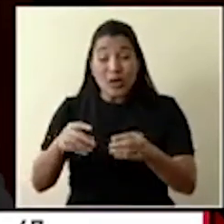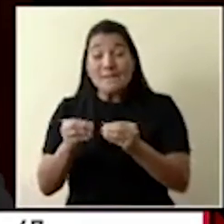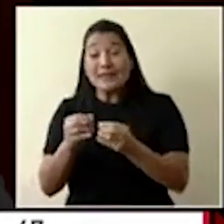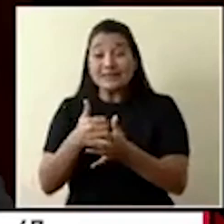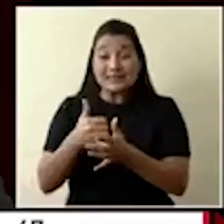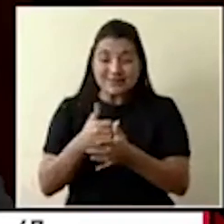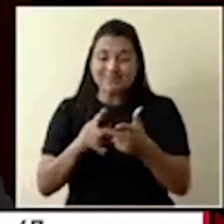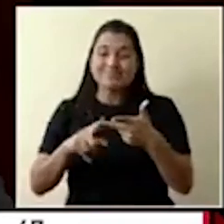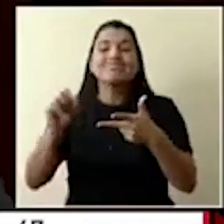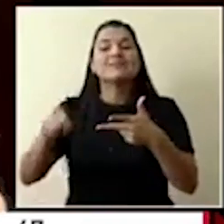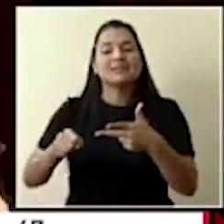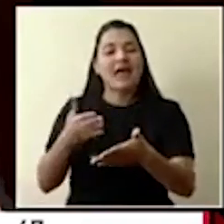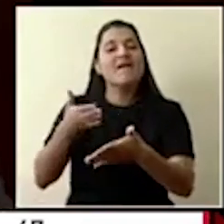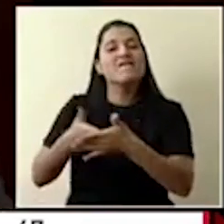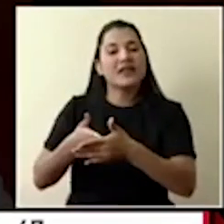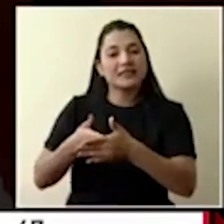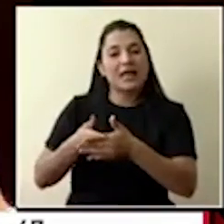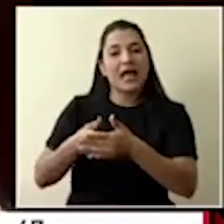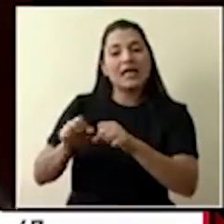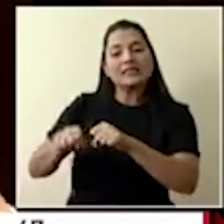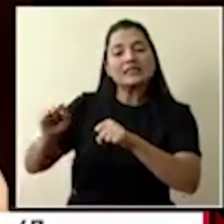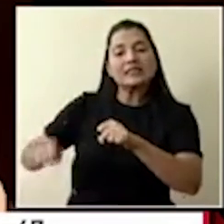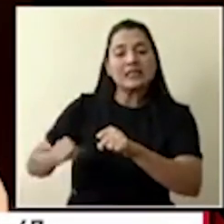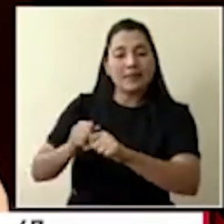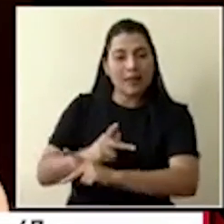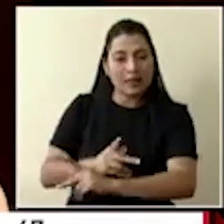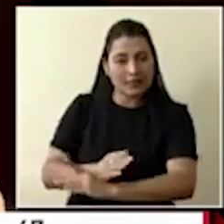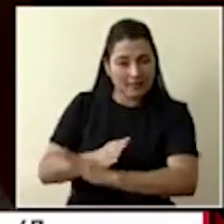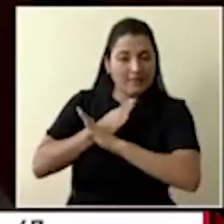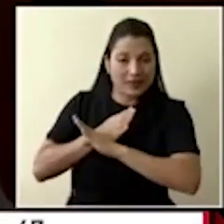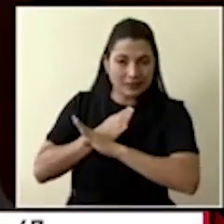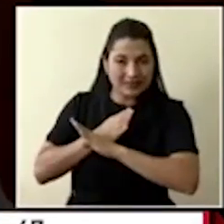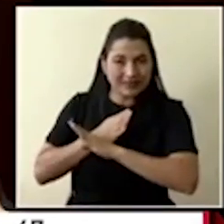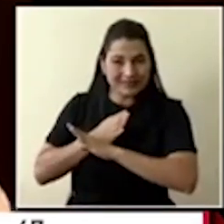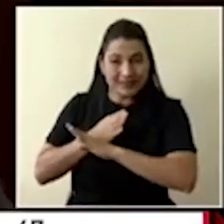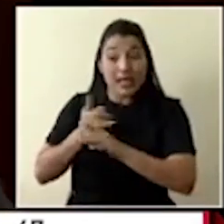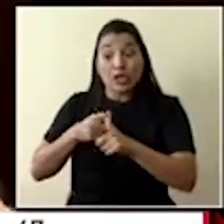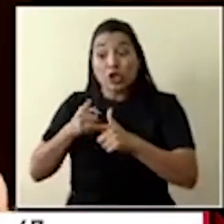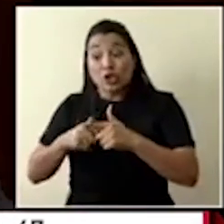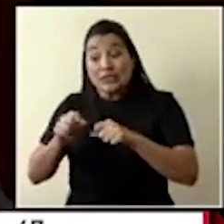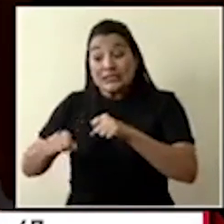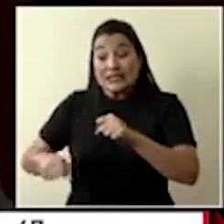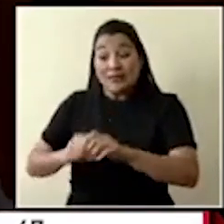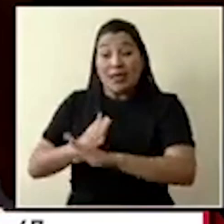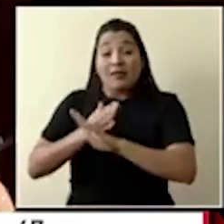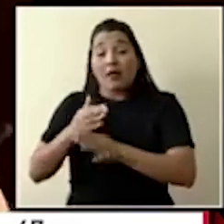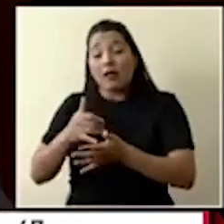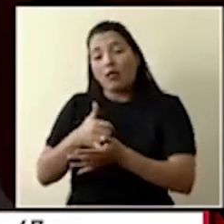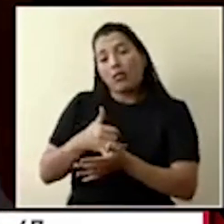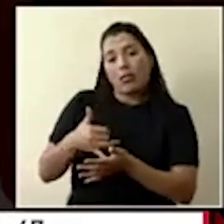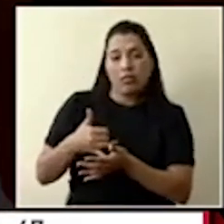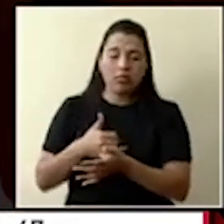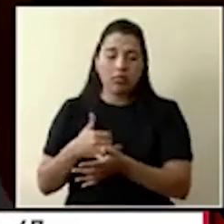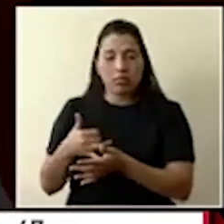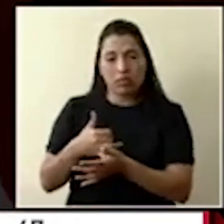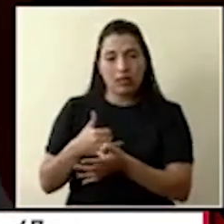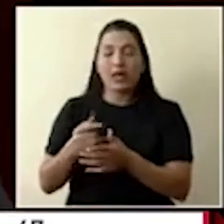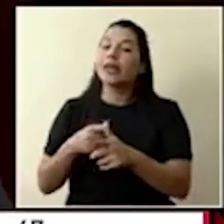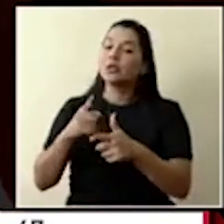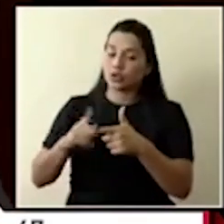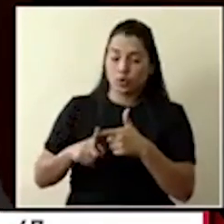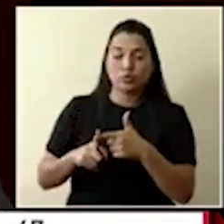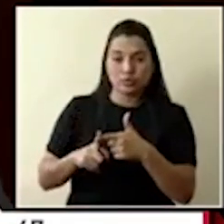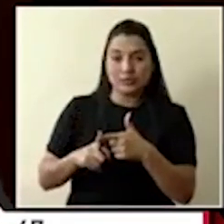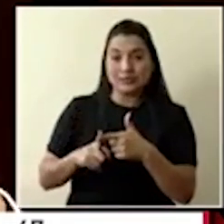en donde hay una respuesta exagerada del mismo sistema que nos tiene que defender. El sistema reacciona de una forma exagerada y eso se